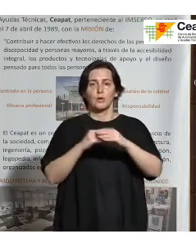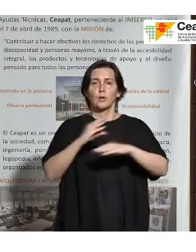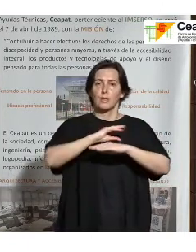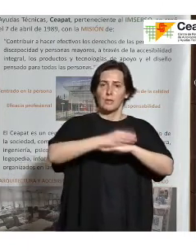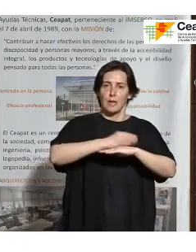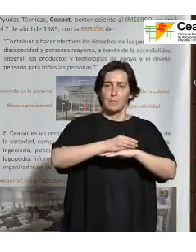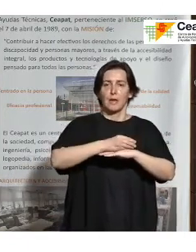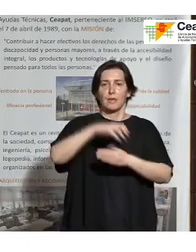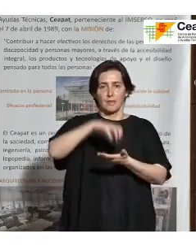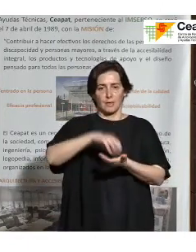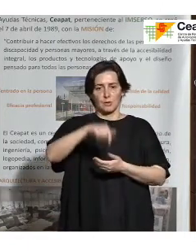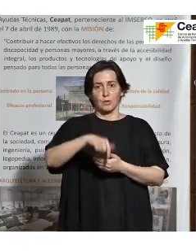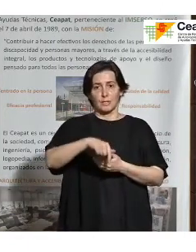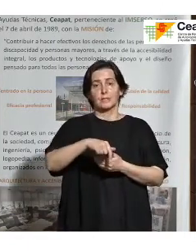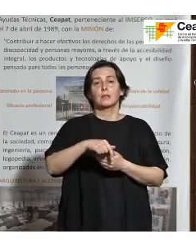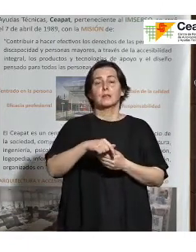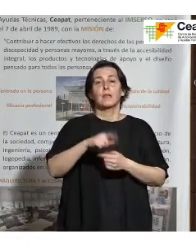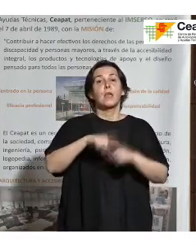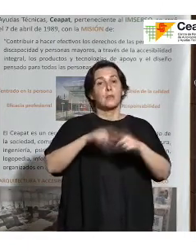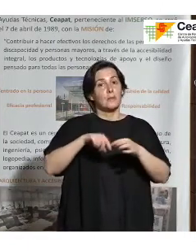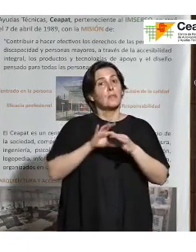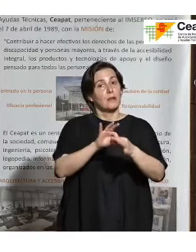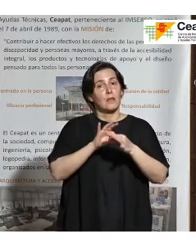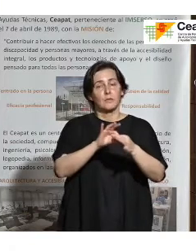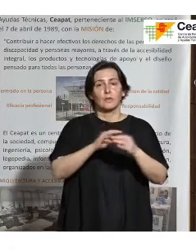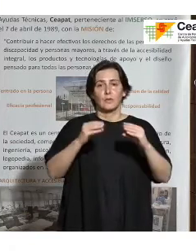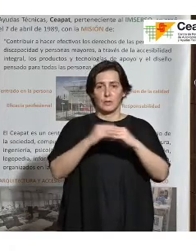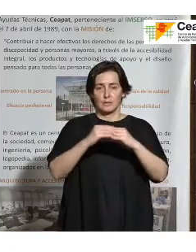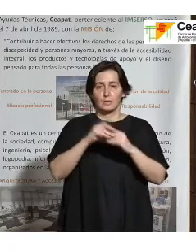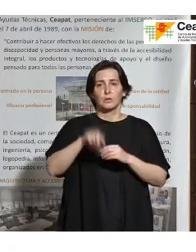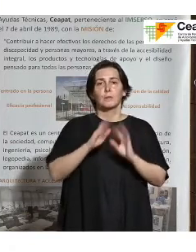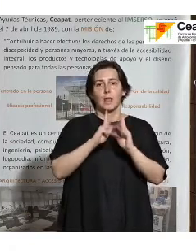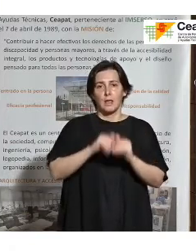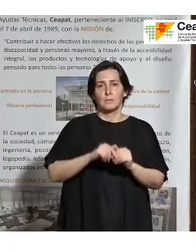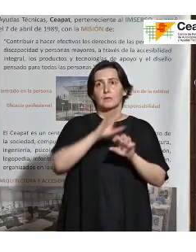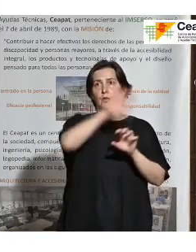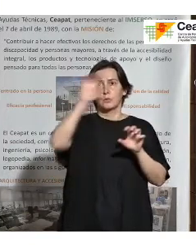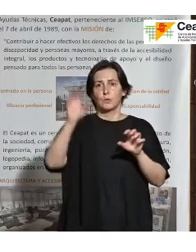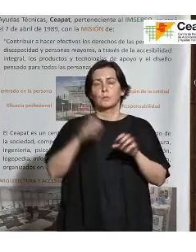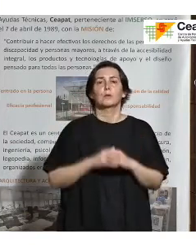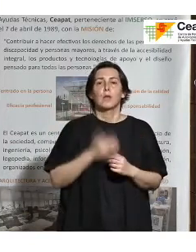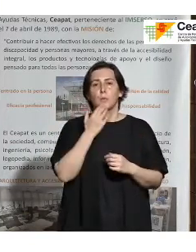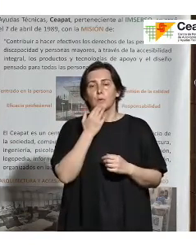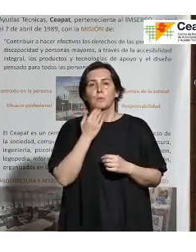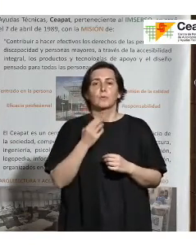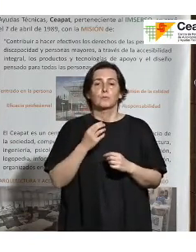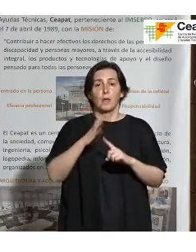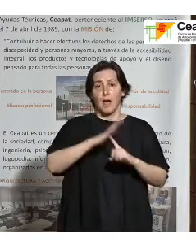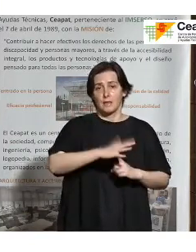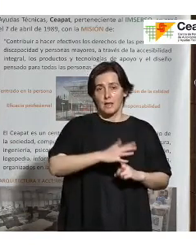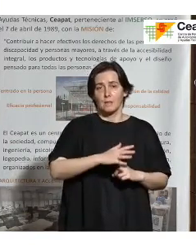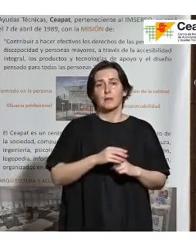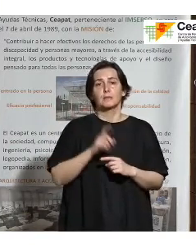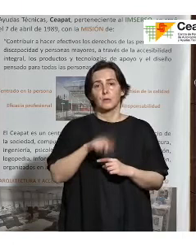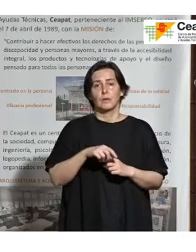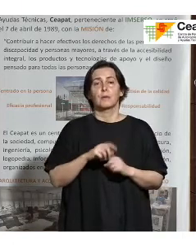centro, que depende del IMSSERSO. También de administraciones autonómicas, como la Junta de Castilla-La Mancha o